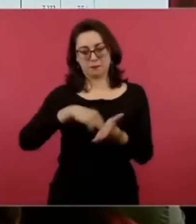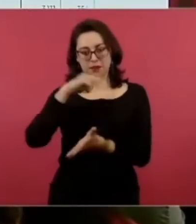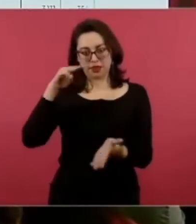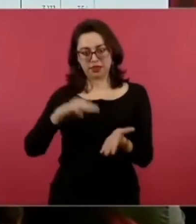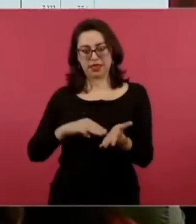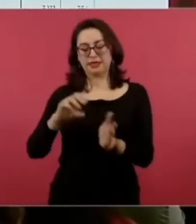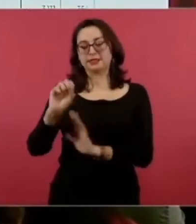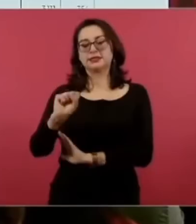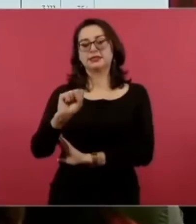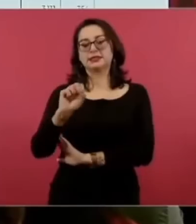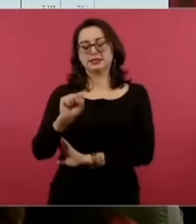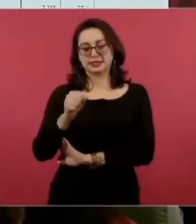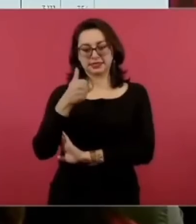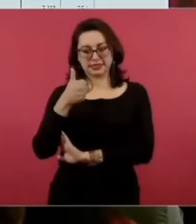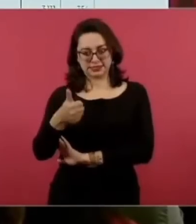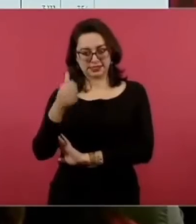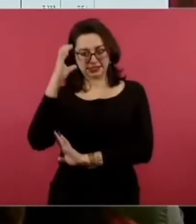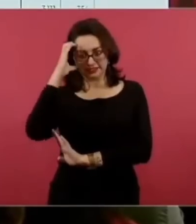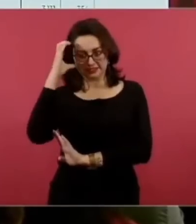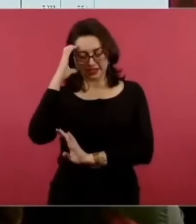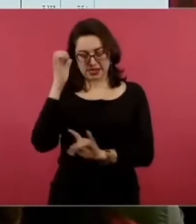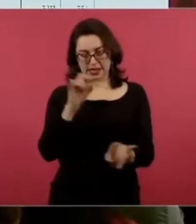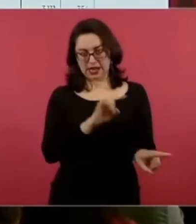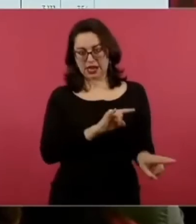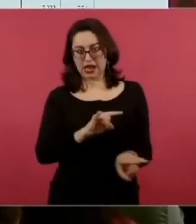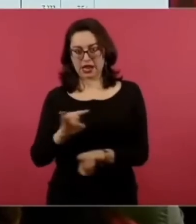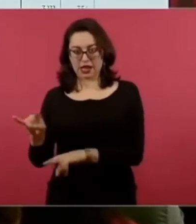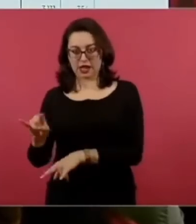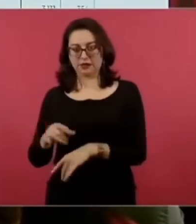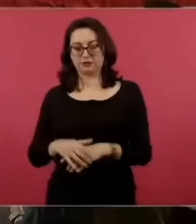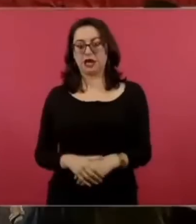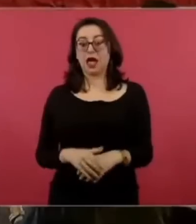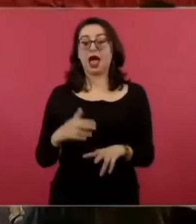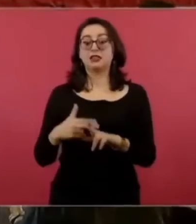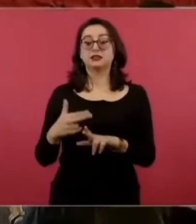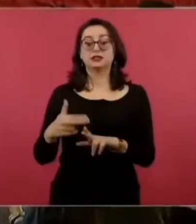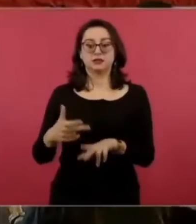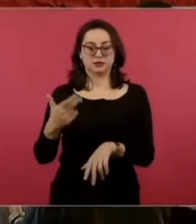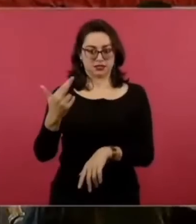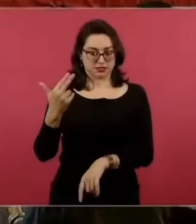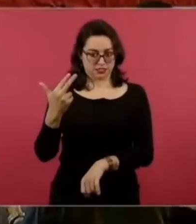en el desde el 2016 igual 25 años